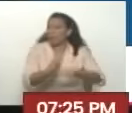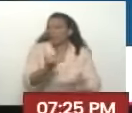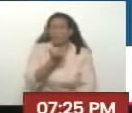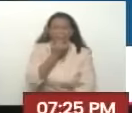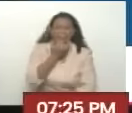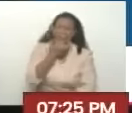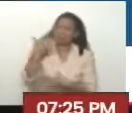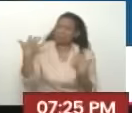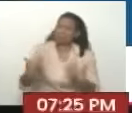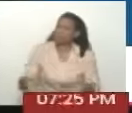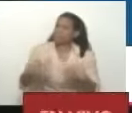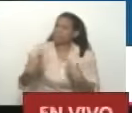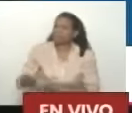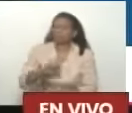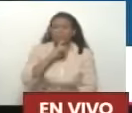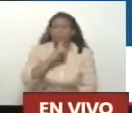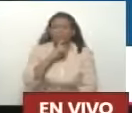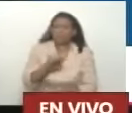Que yo